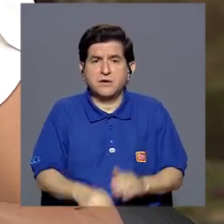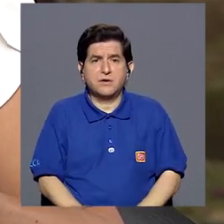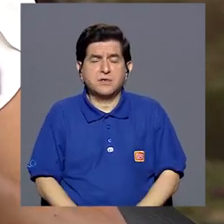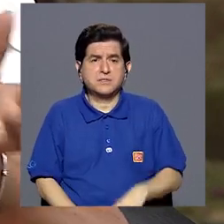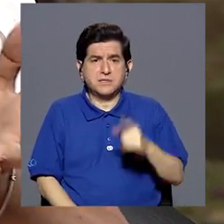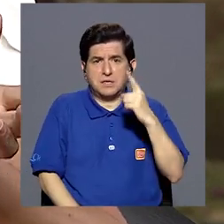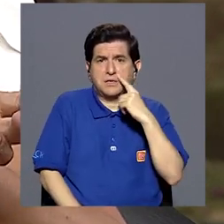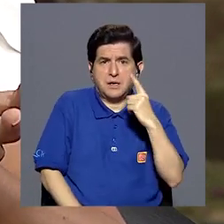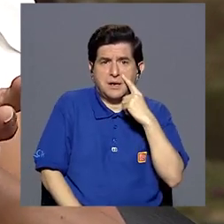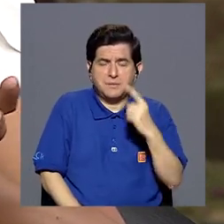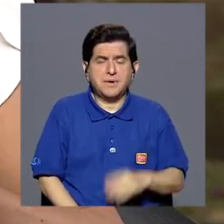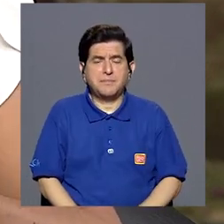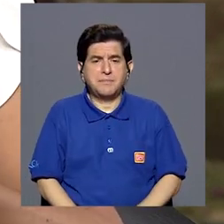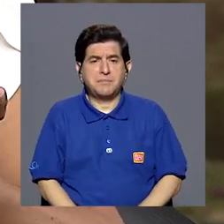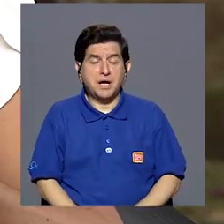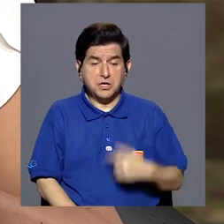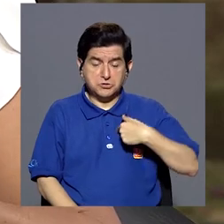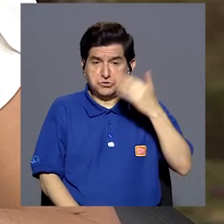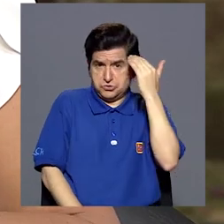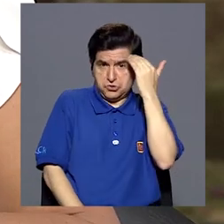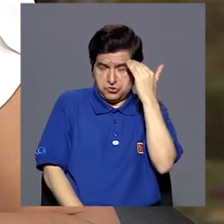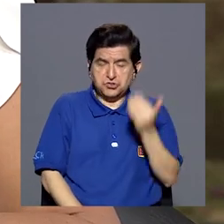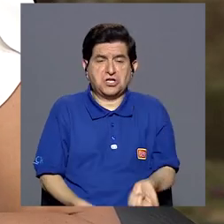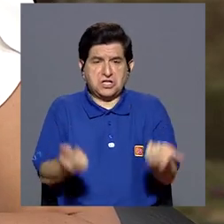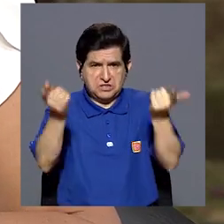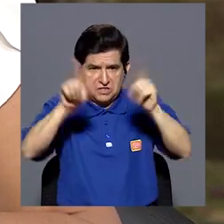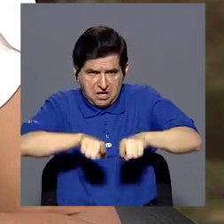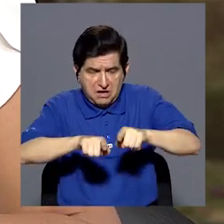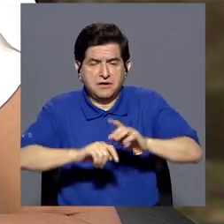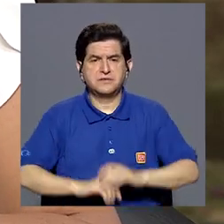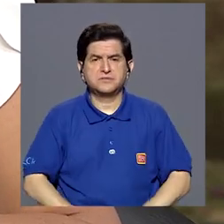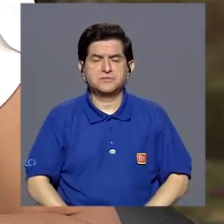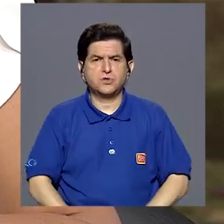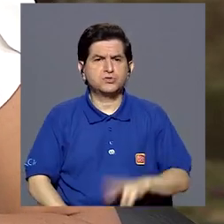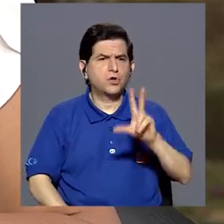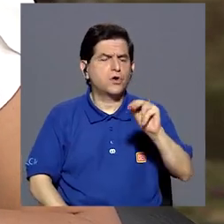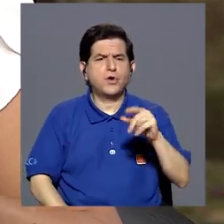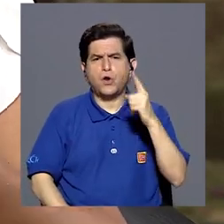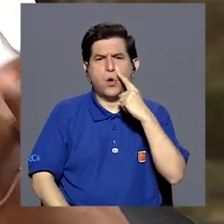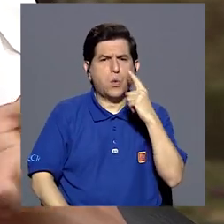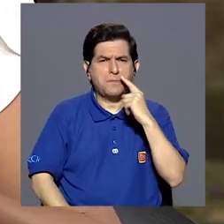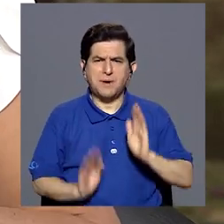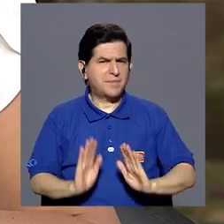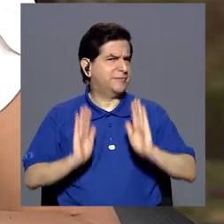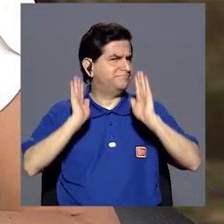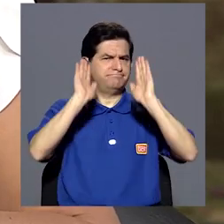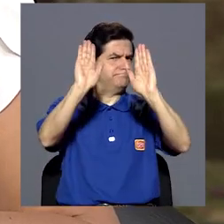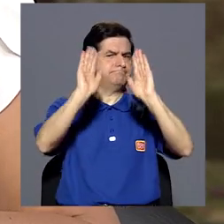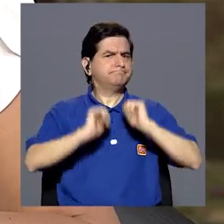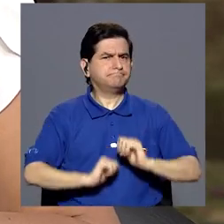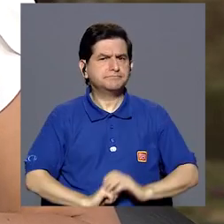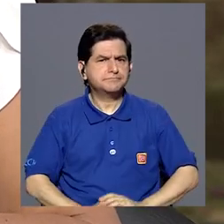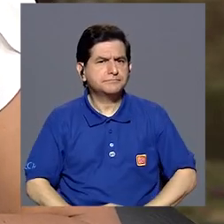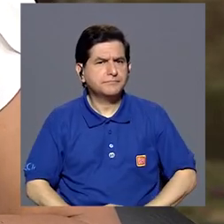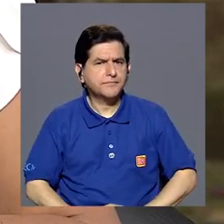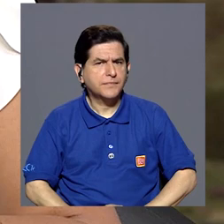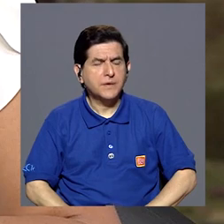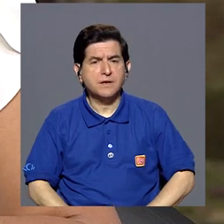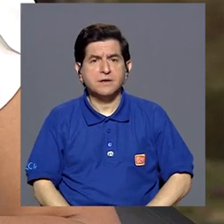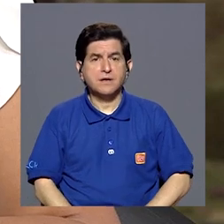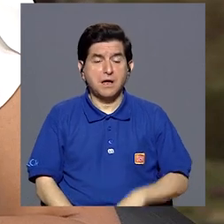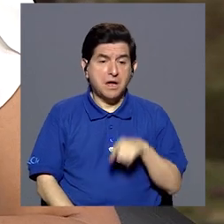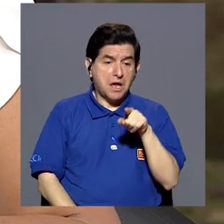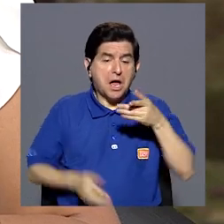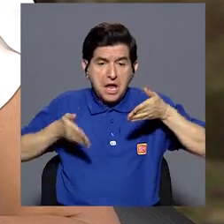brindado al padre. He conocido casos, ¿verdad? De que tal vez no fue un padre excepcional y